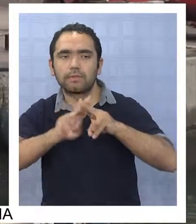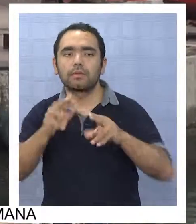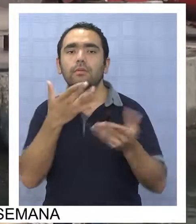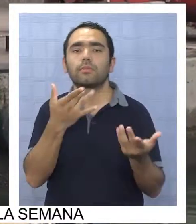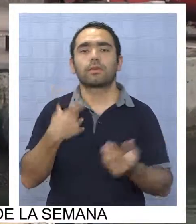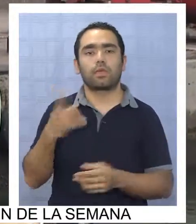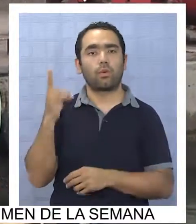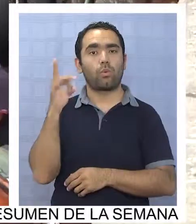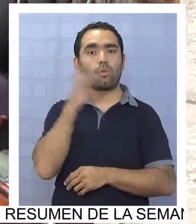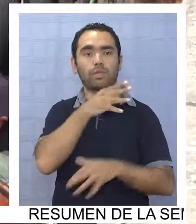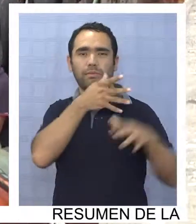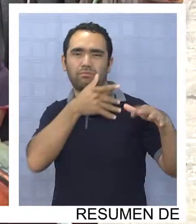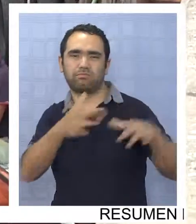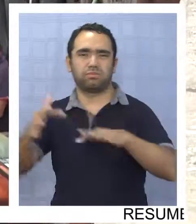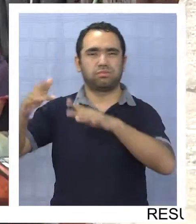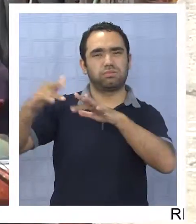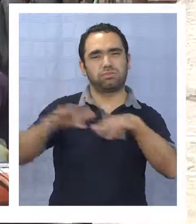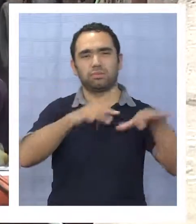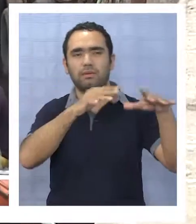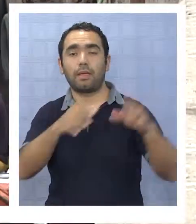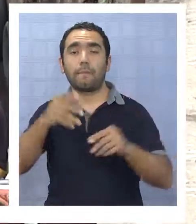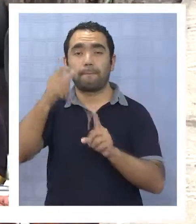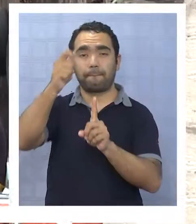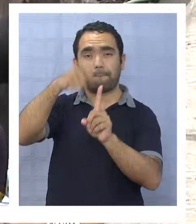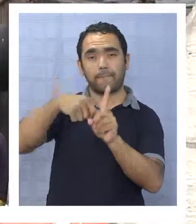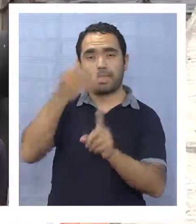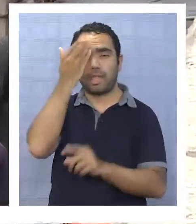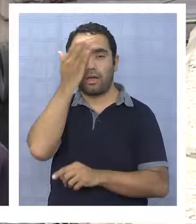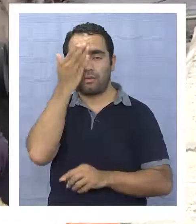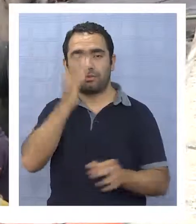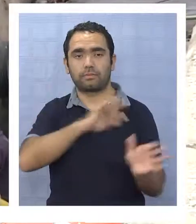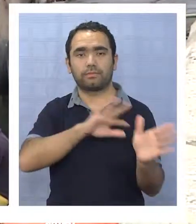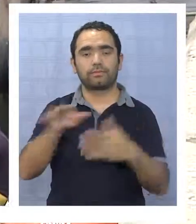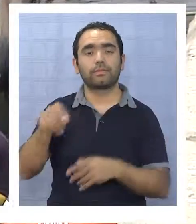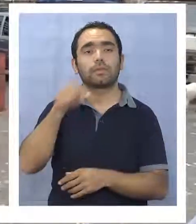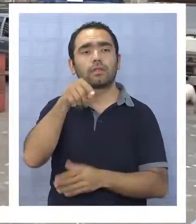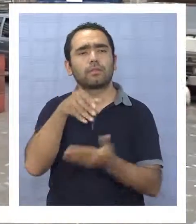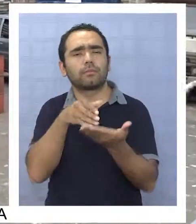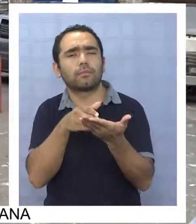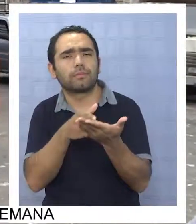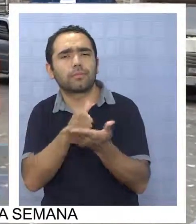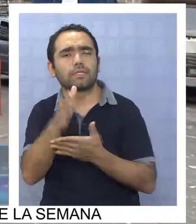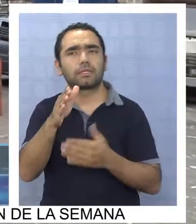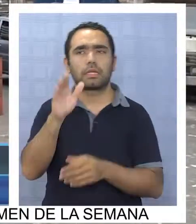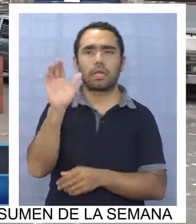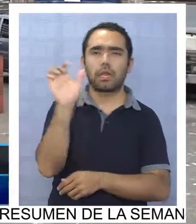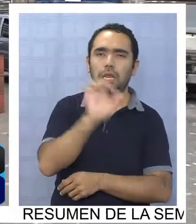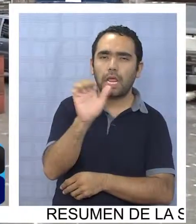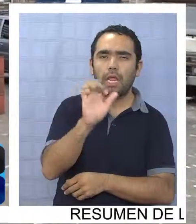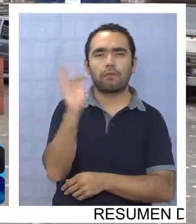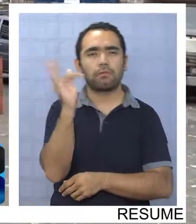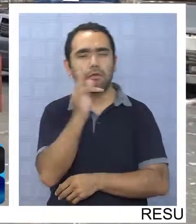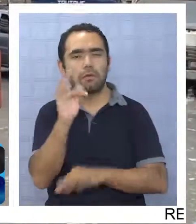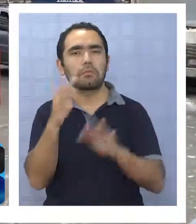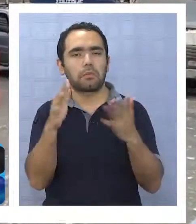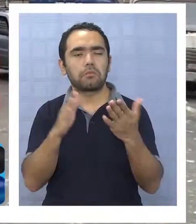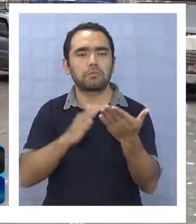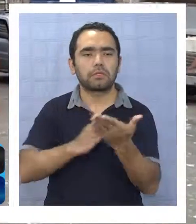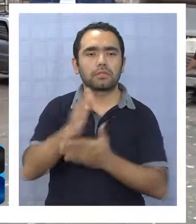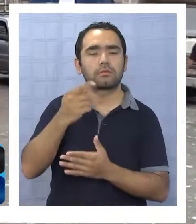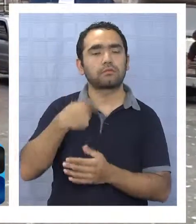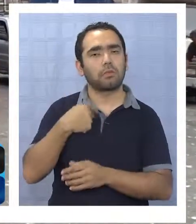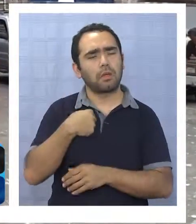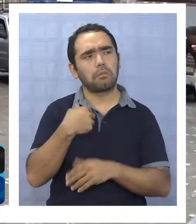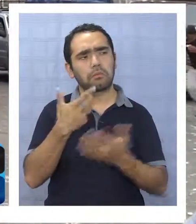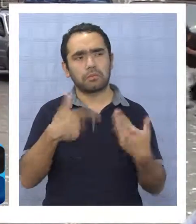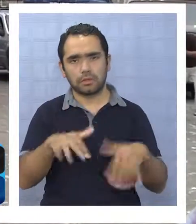después de las últimas marejadas que se registraron en el mes de agosto. Para empezar, yo creo entre enero y febrero, según eso es lo